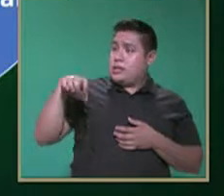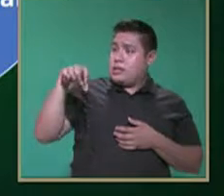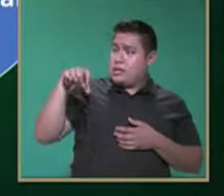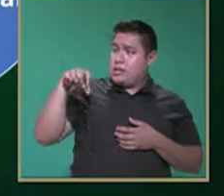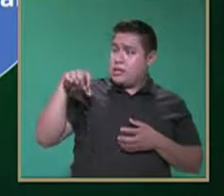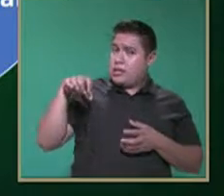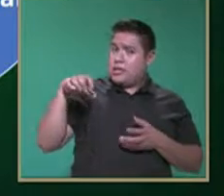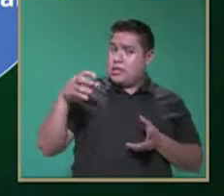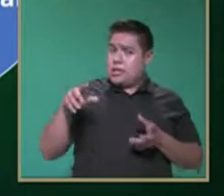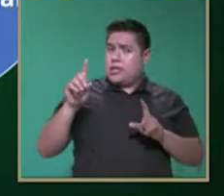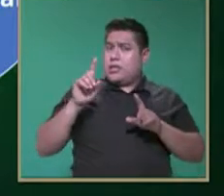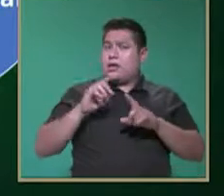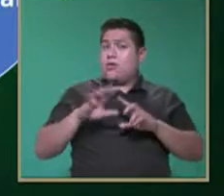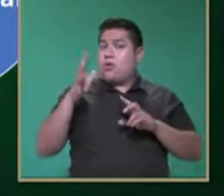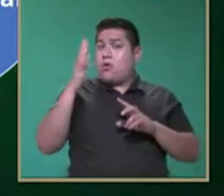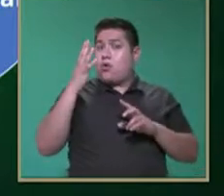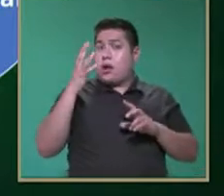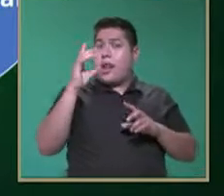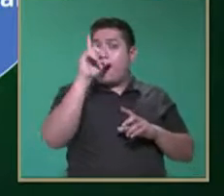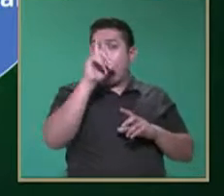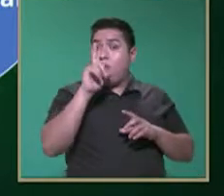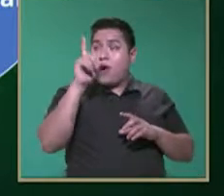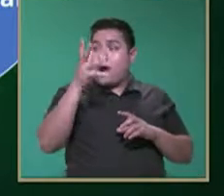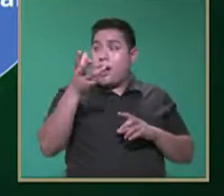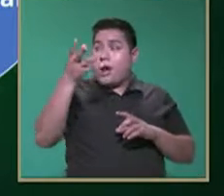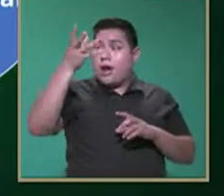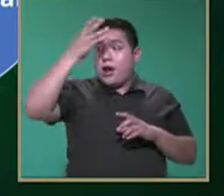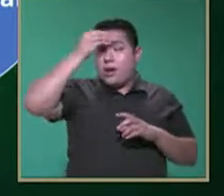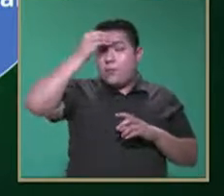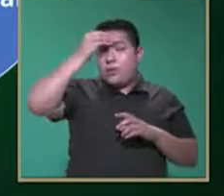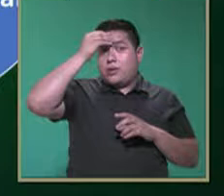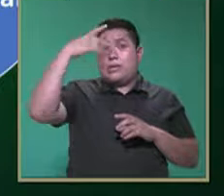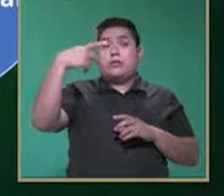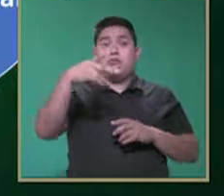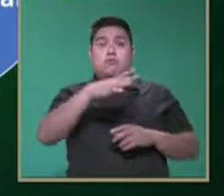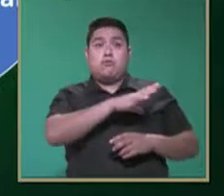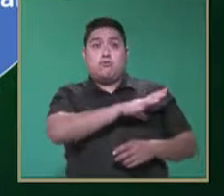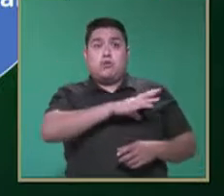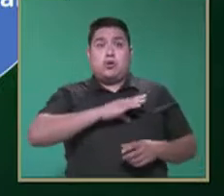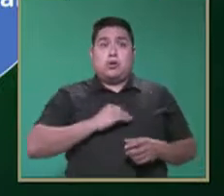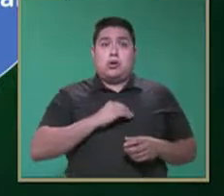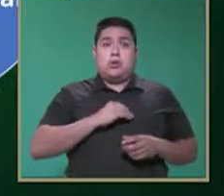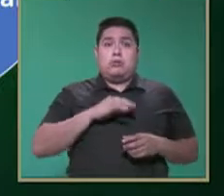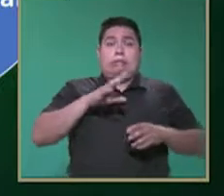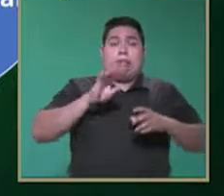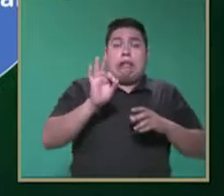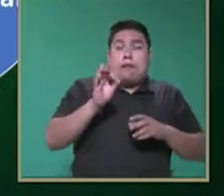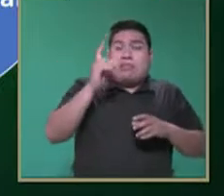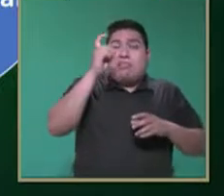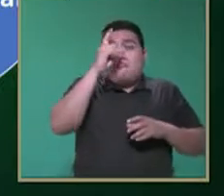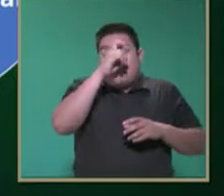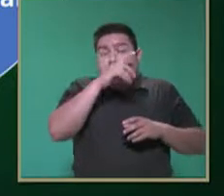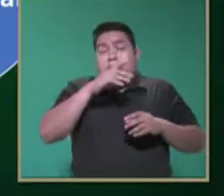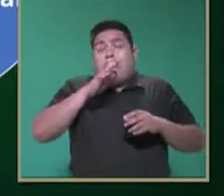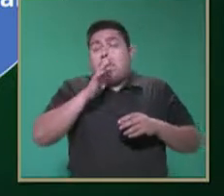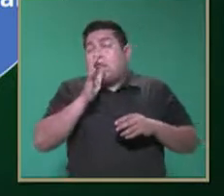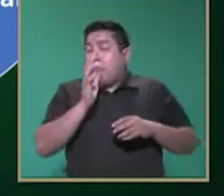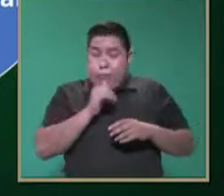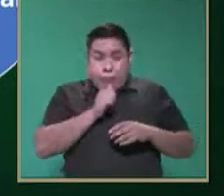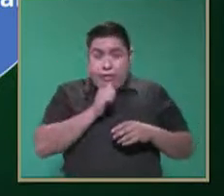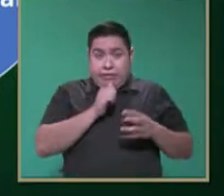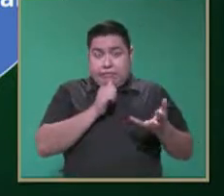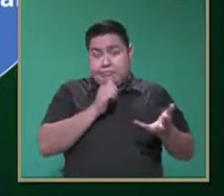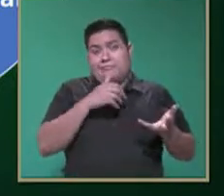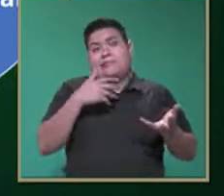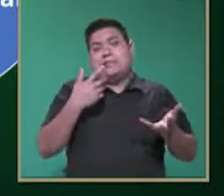adquiriendo esa capacidad de lenguaje y nuestro hijo no lo está estableciendo o no lo está logrando.